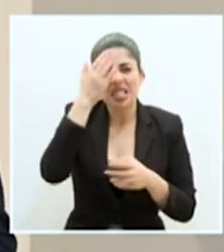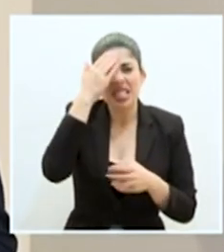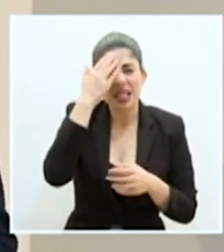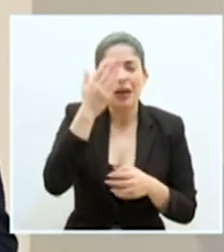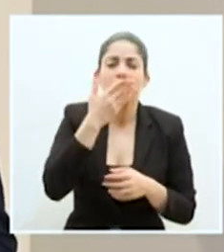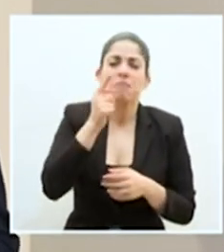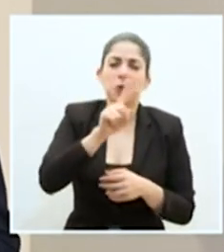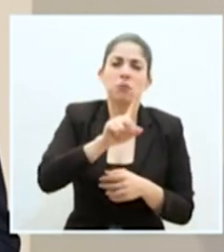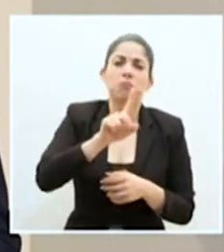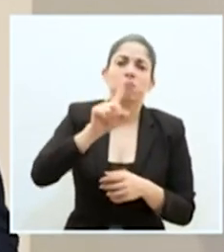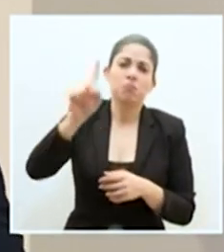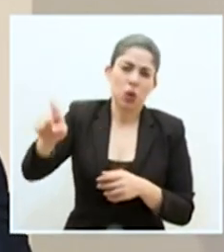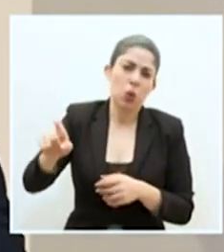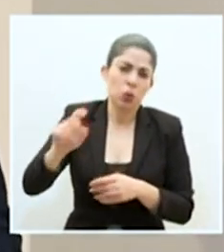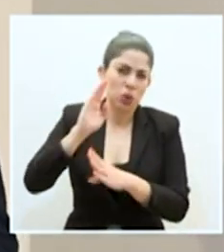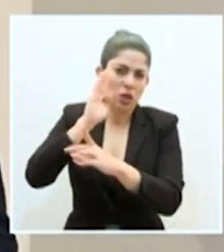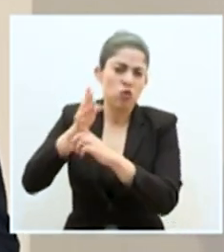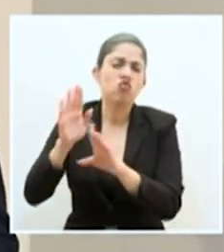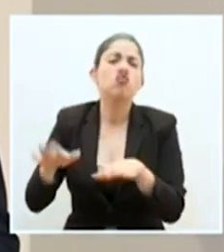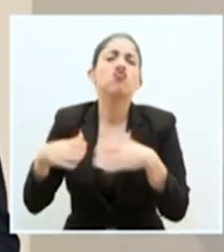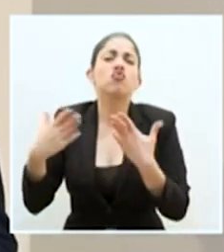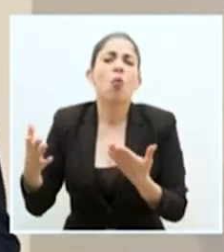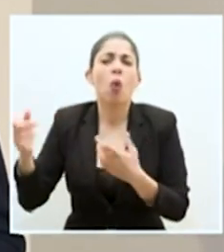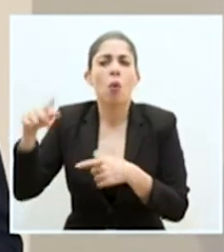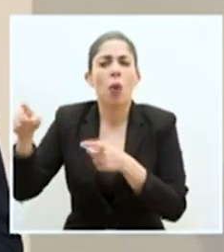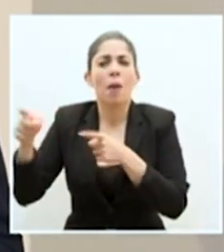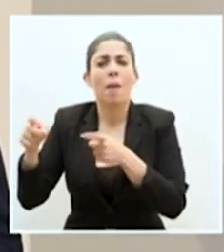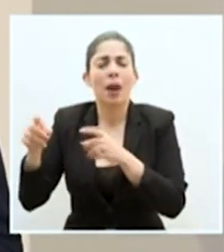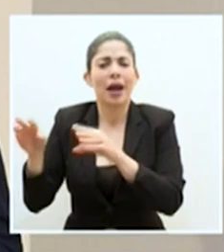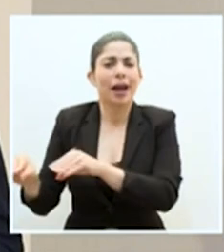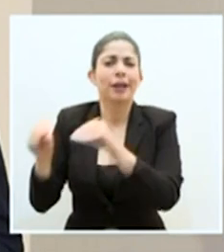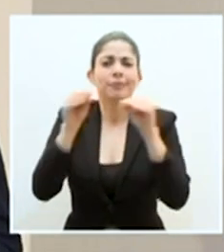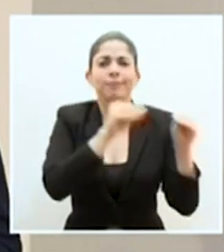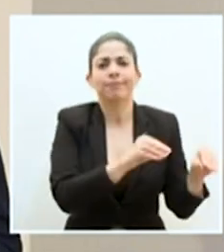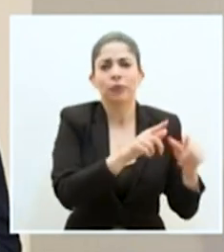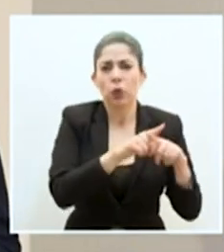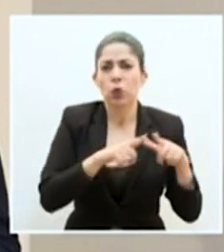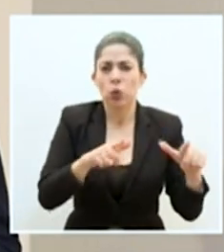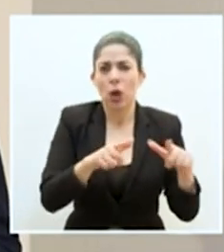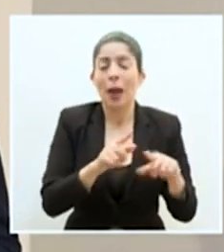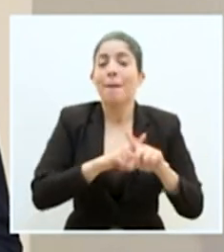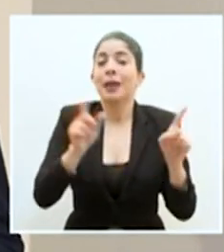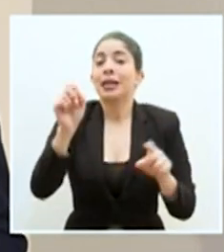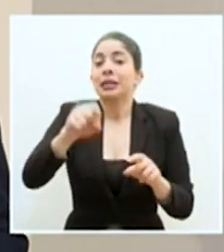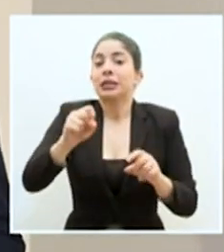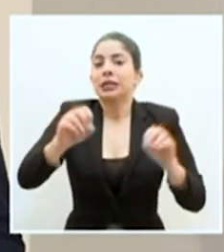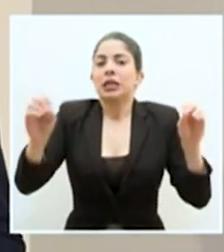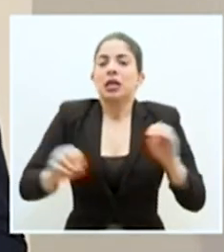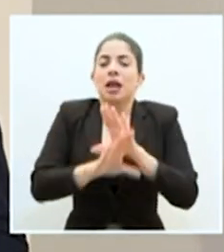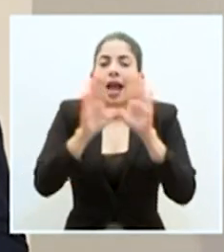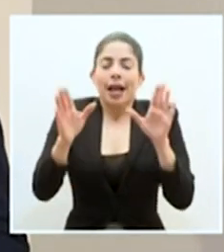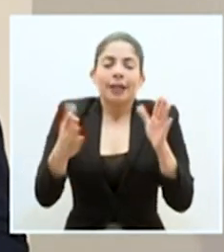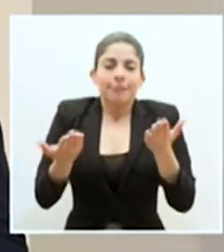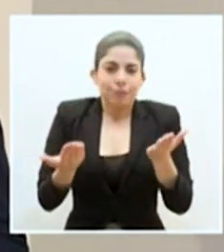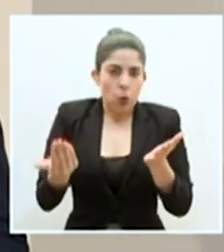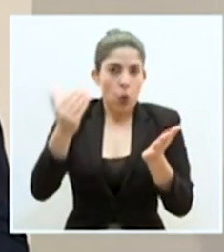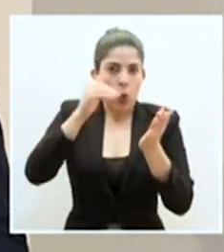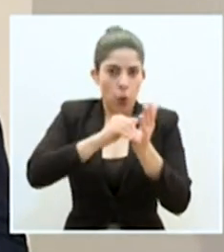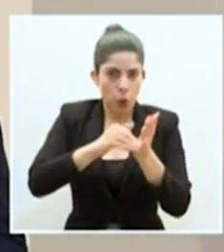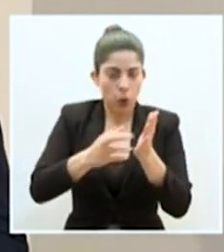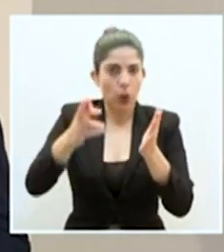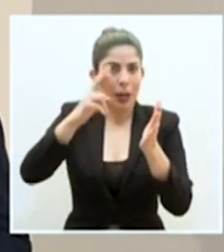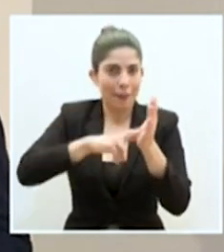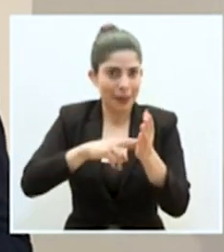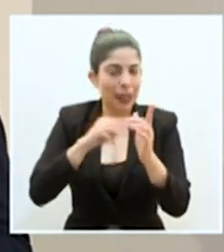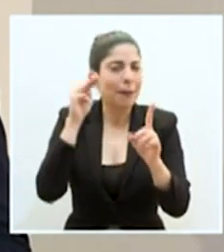que usted lo solicite, cómo fue que se manejó ese asunto de la ubicación. Lo que sí es claro es que, vuelvo a insistir en